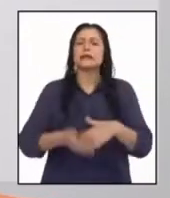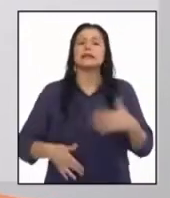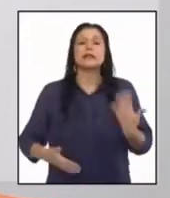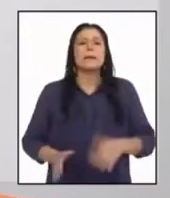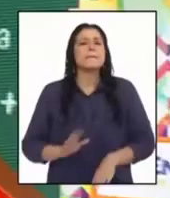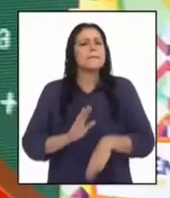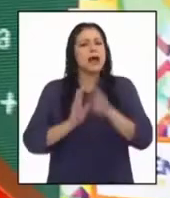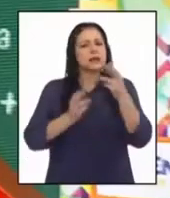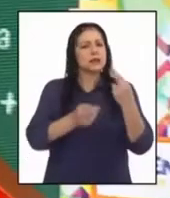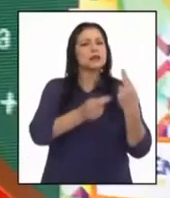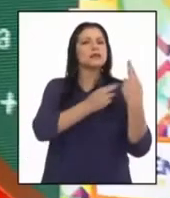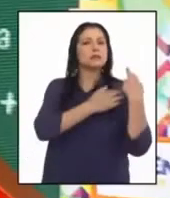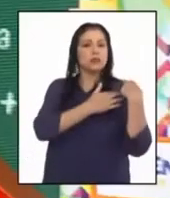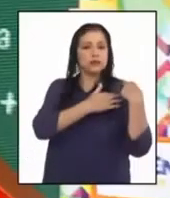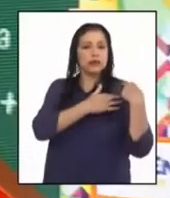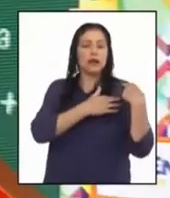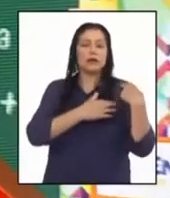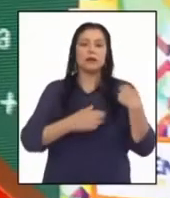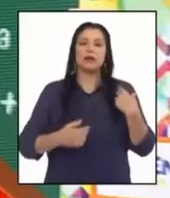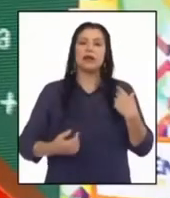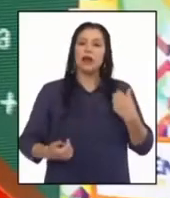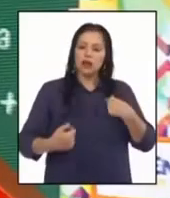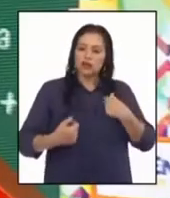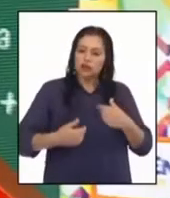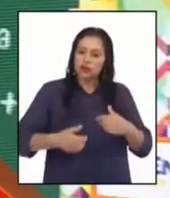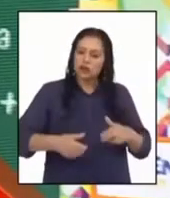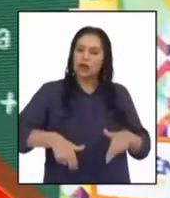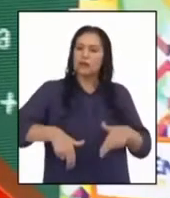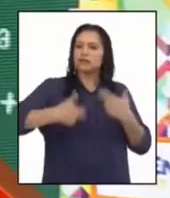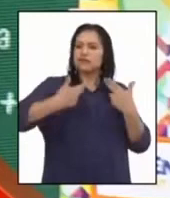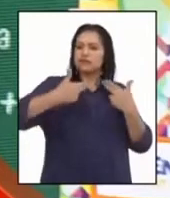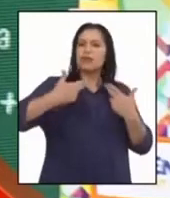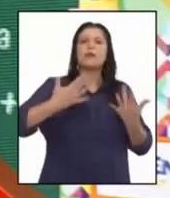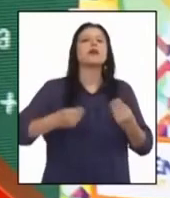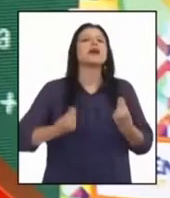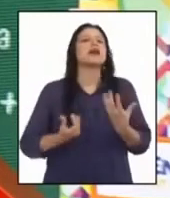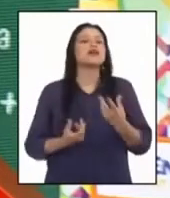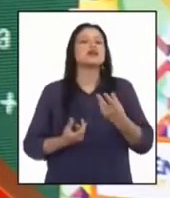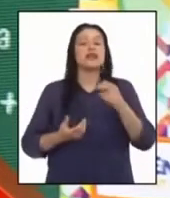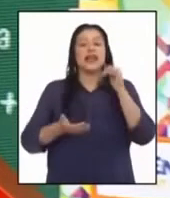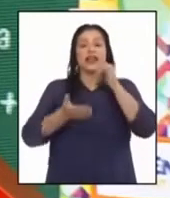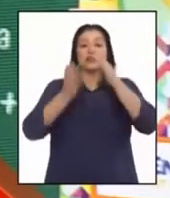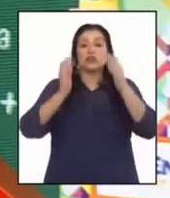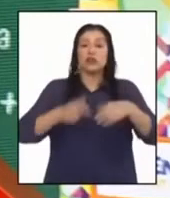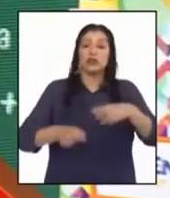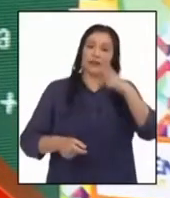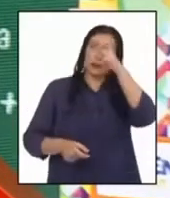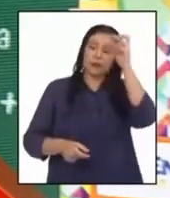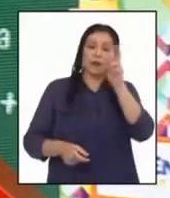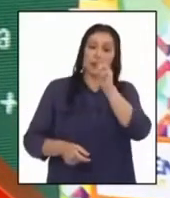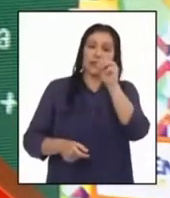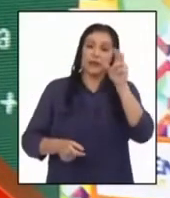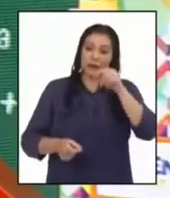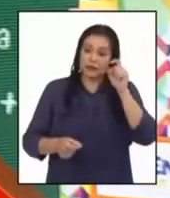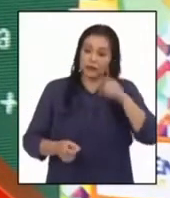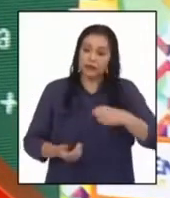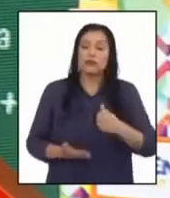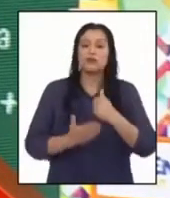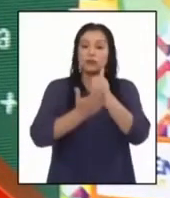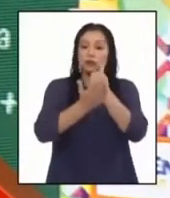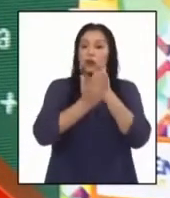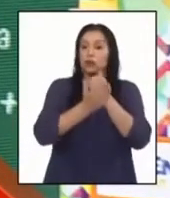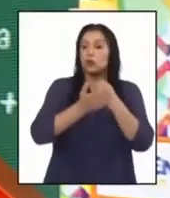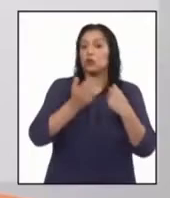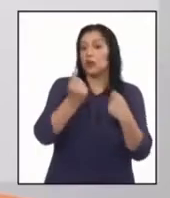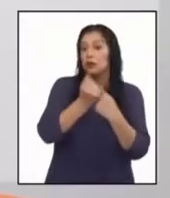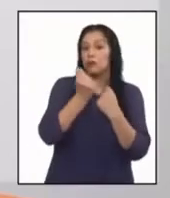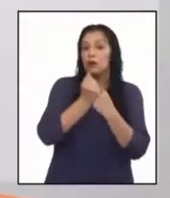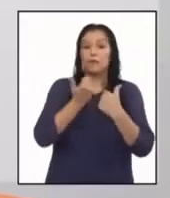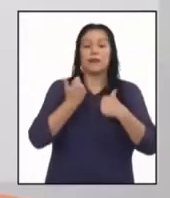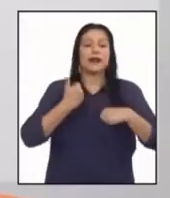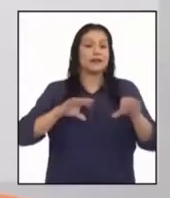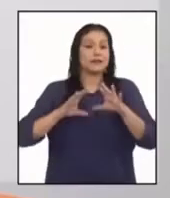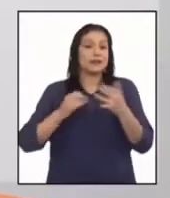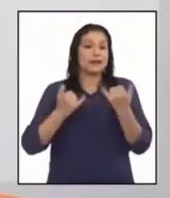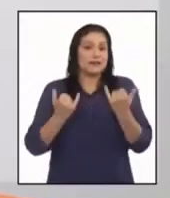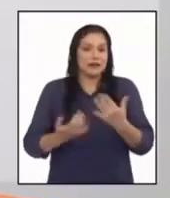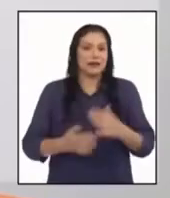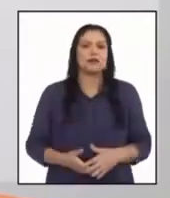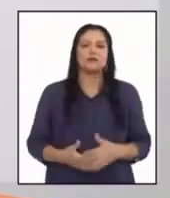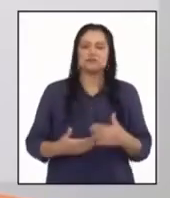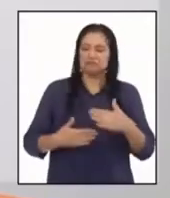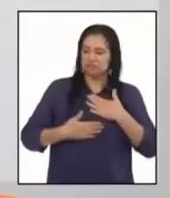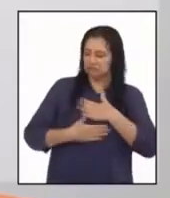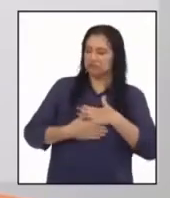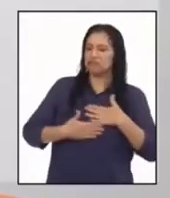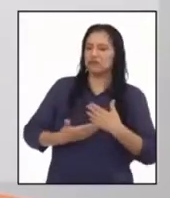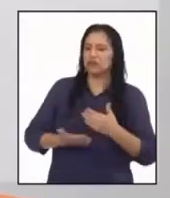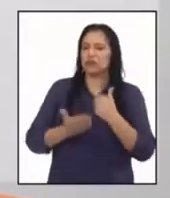responsables. La llamamos porque las y los chicos de la promo 2020 necesitan de su apoyo para desarrollar las actividades de hoy. Sí, con